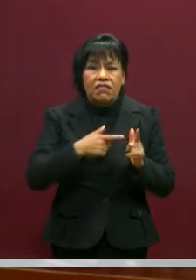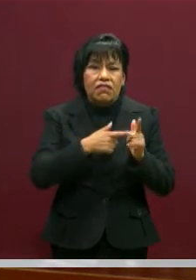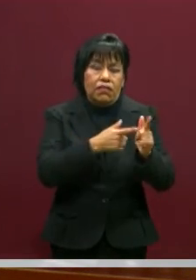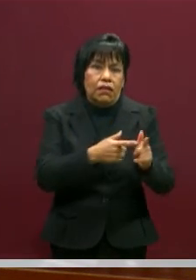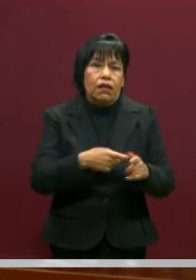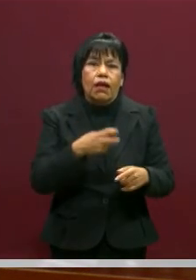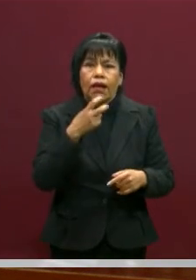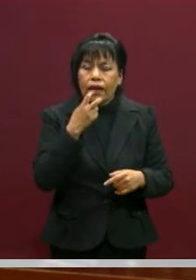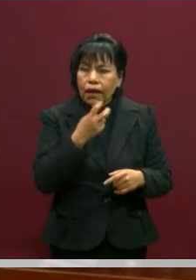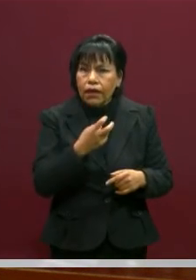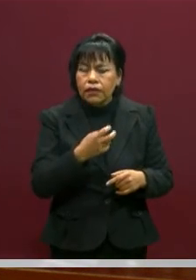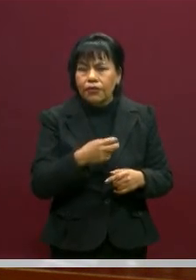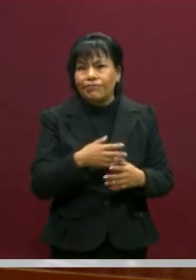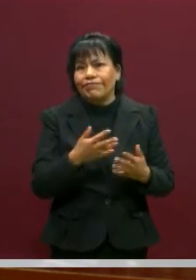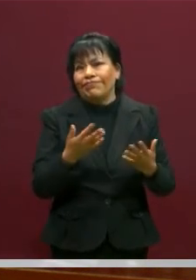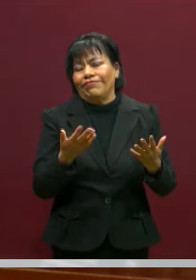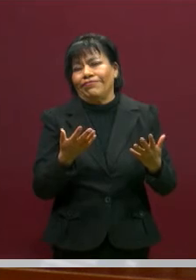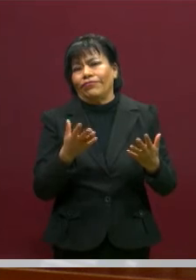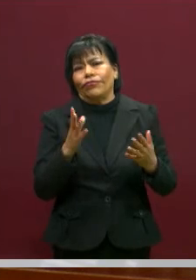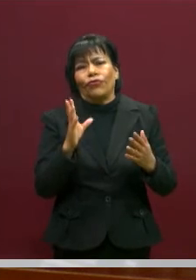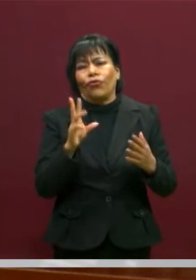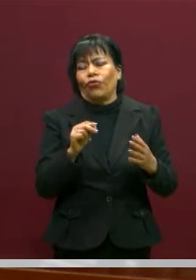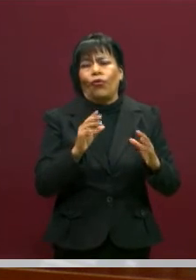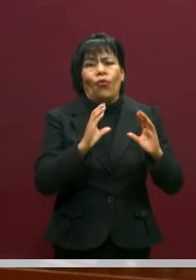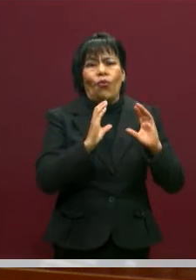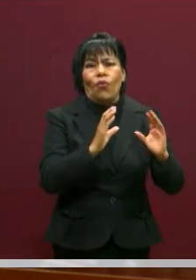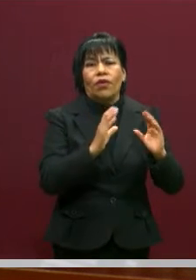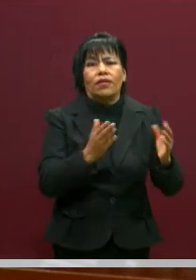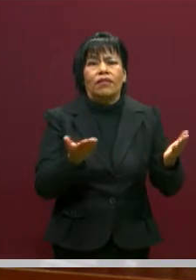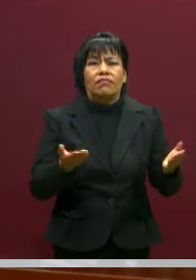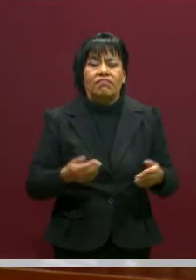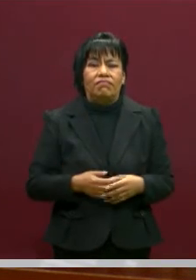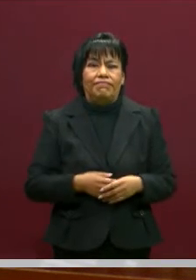esa es una cosa de descuido, no de cuidado.